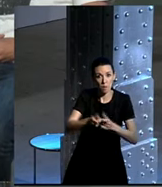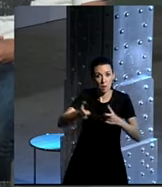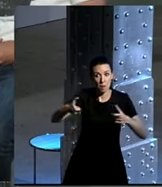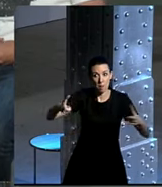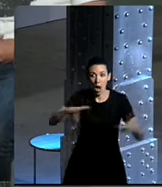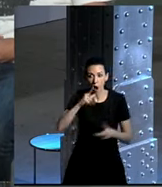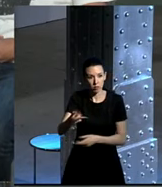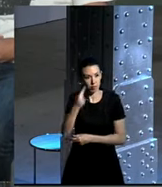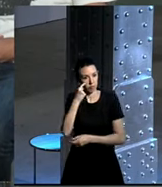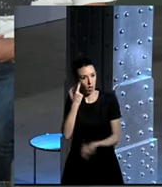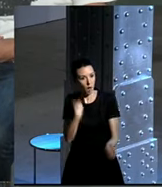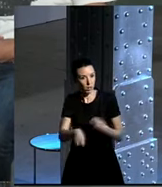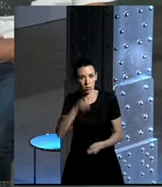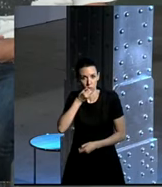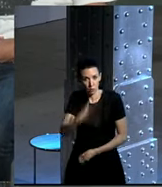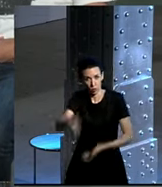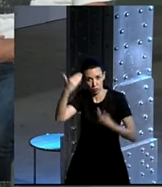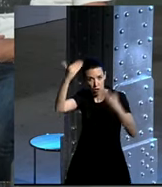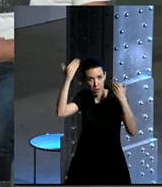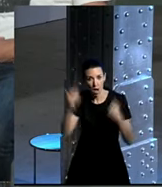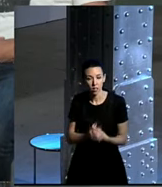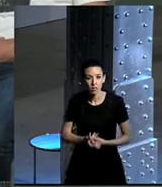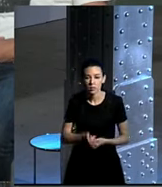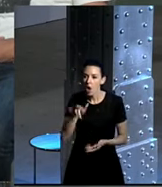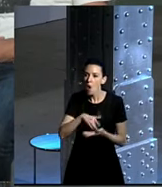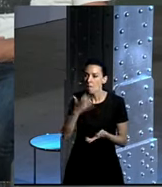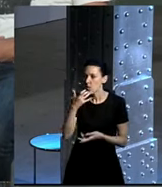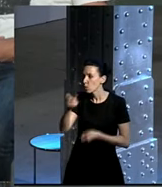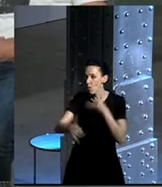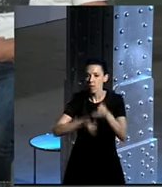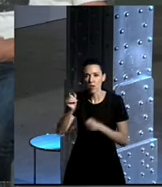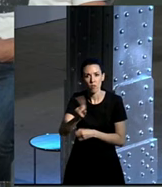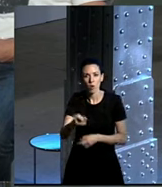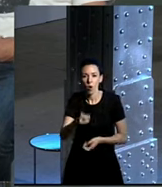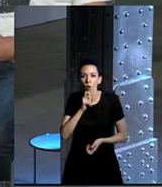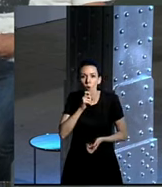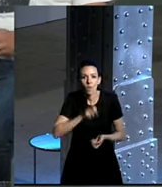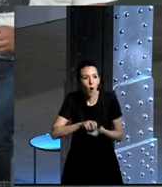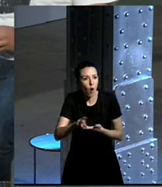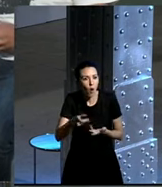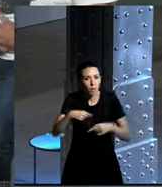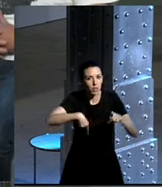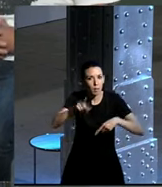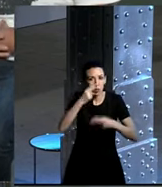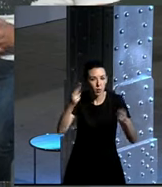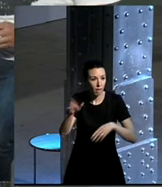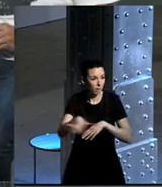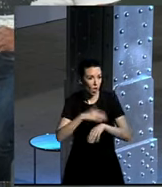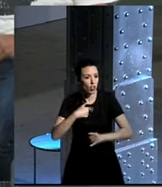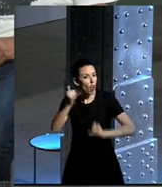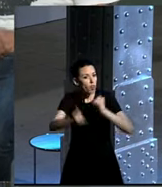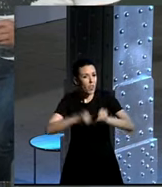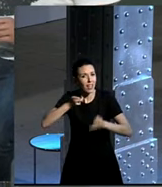cuenta que venden, pues fenomenal. Cuando no vas en bici, ¿cómo vas? ¿En transporte público? Bueno, es que yo no soy ciclista,